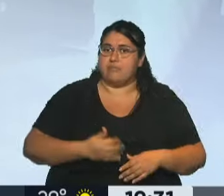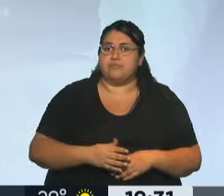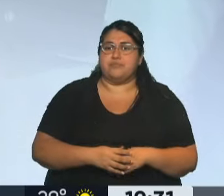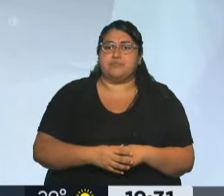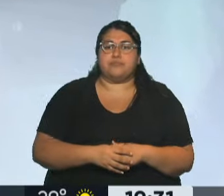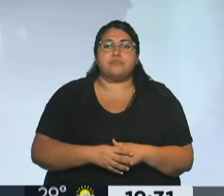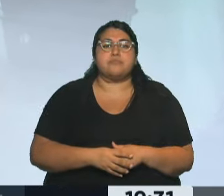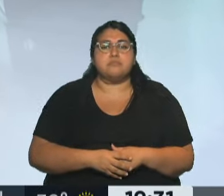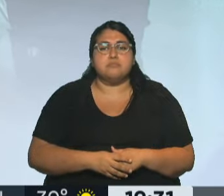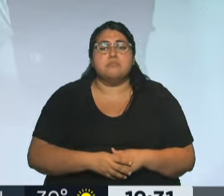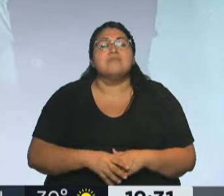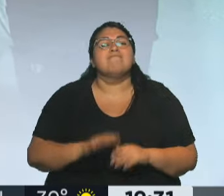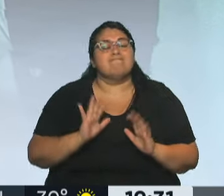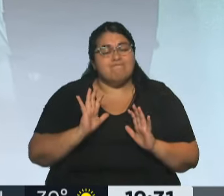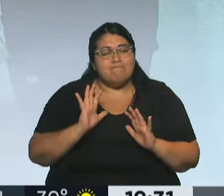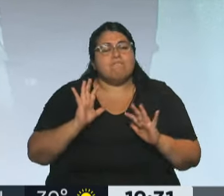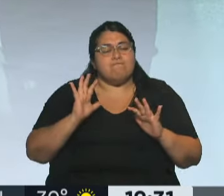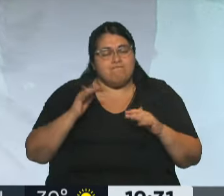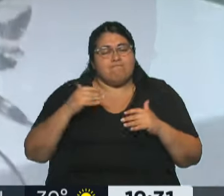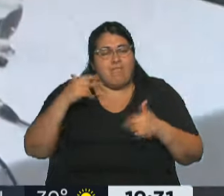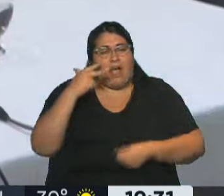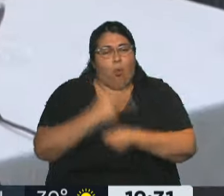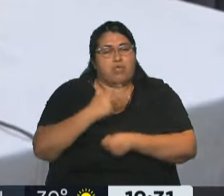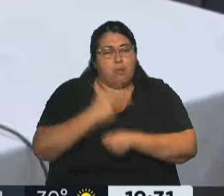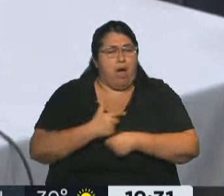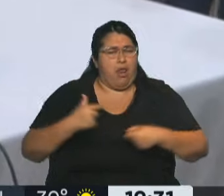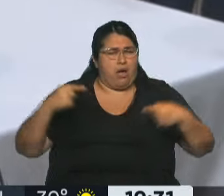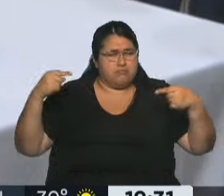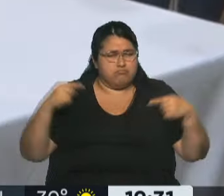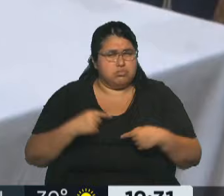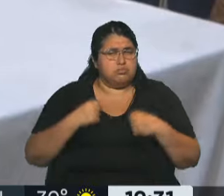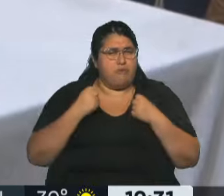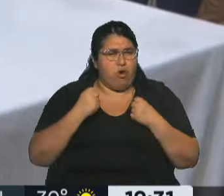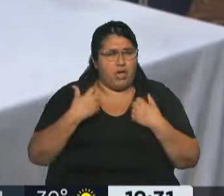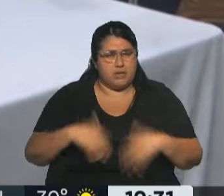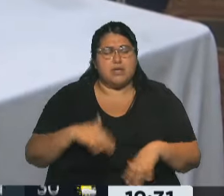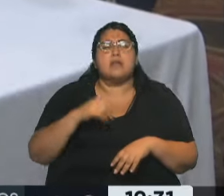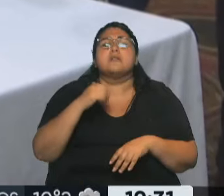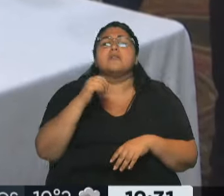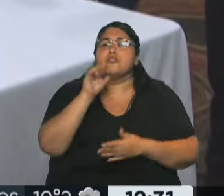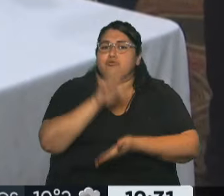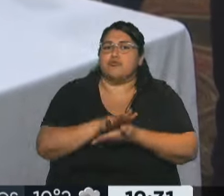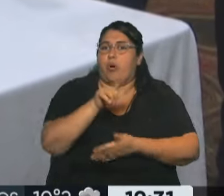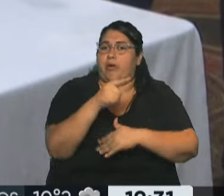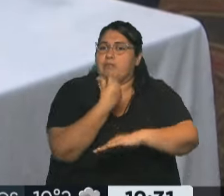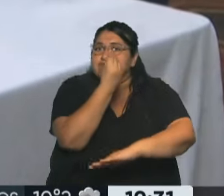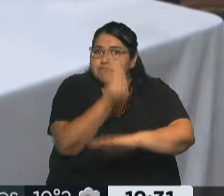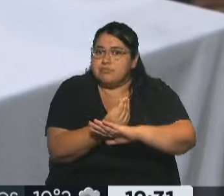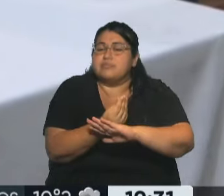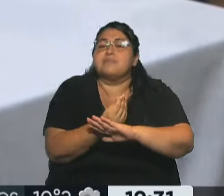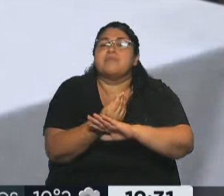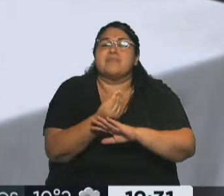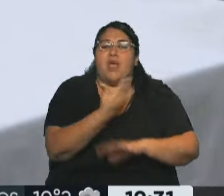Tensa la situación en Guatemala con la asunción prevista para hoy del electo presidente sociólogo